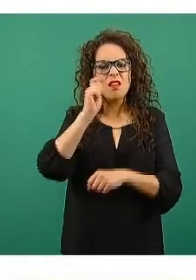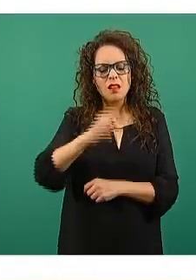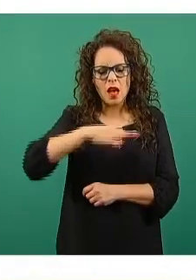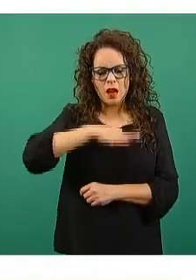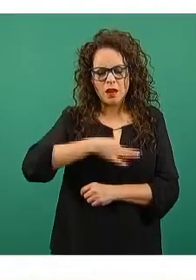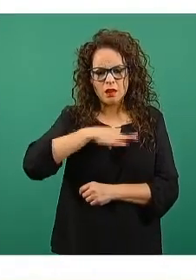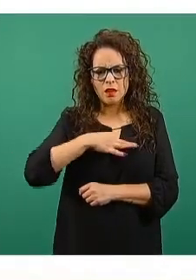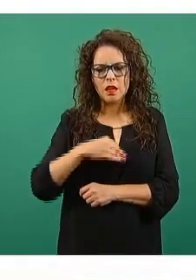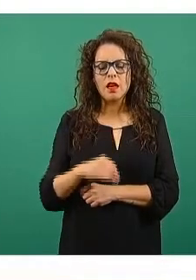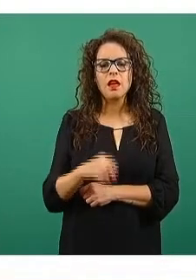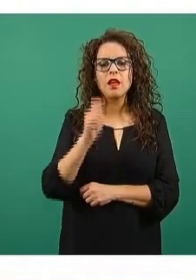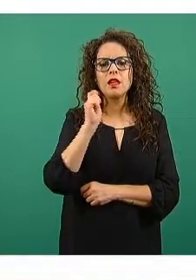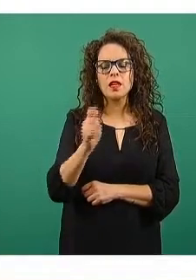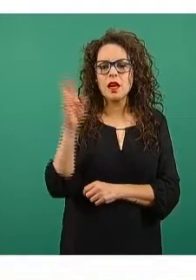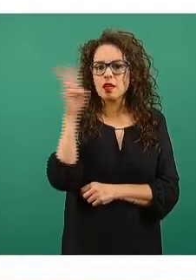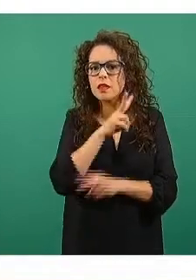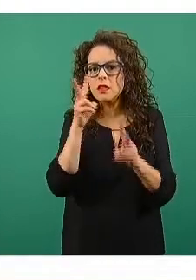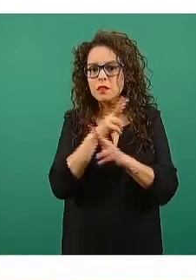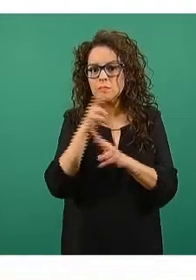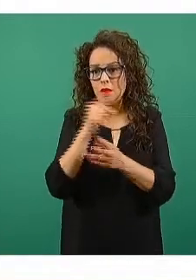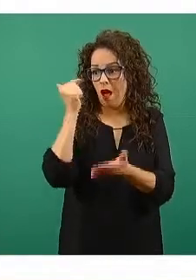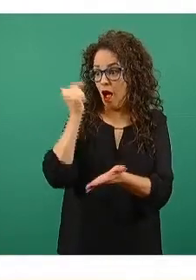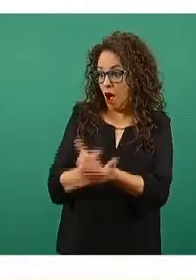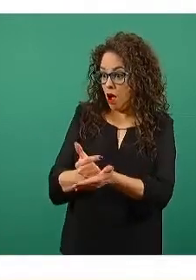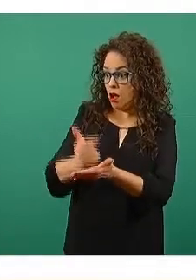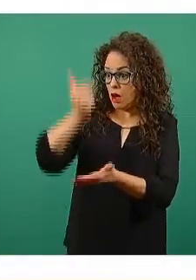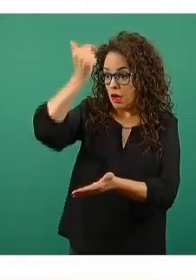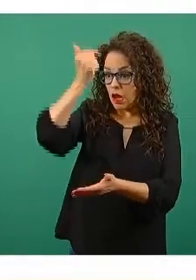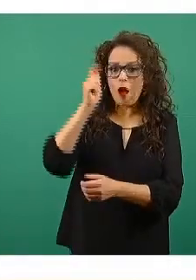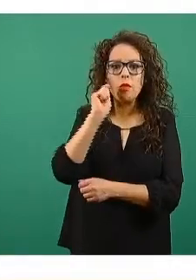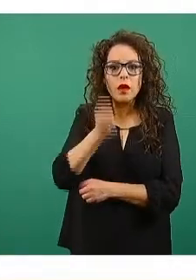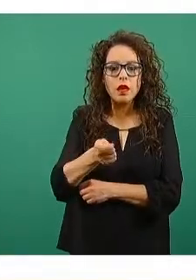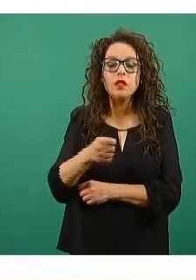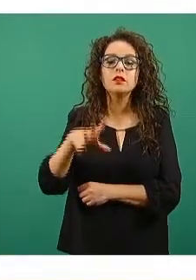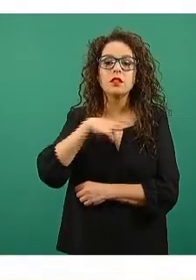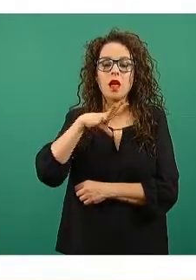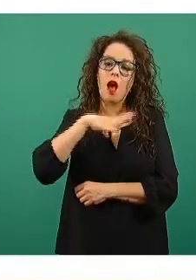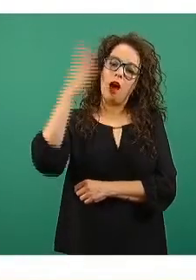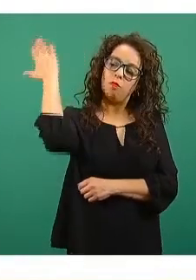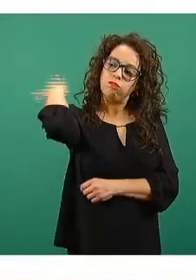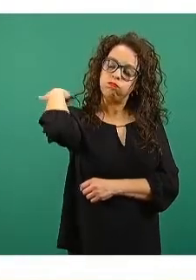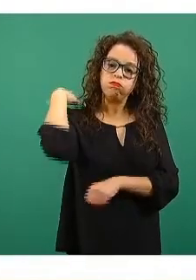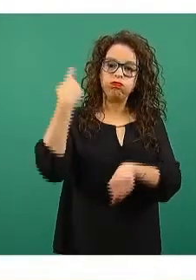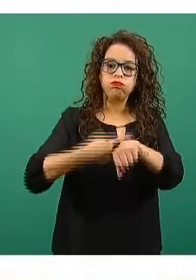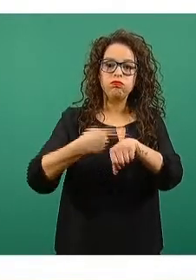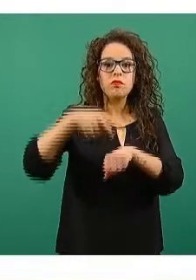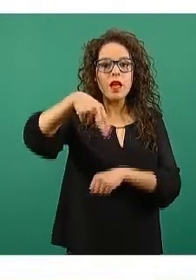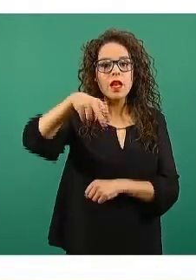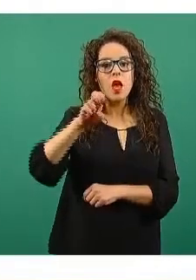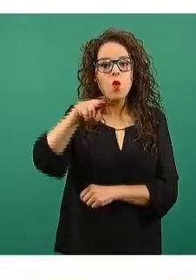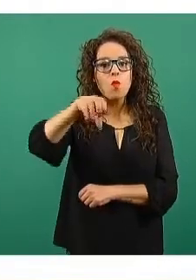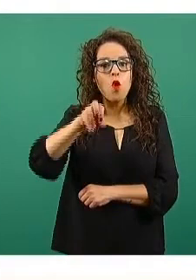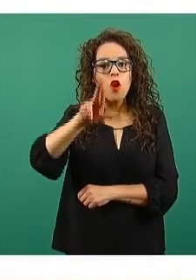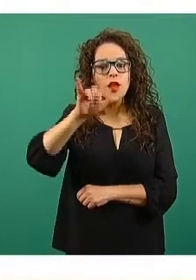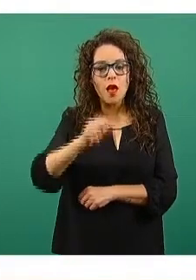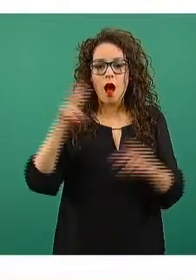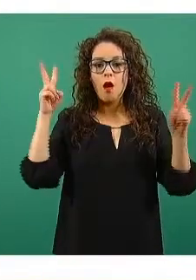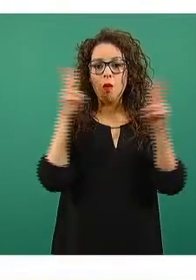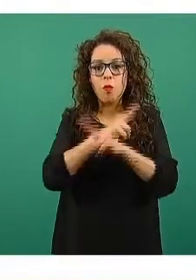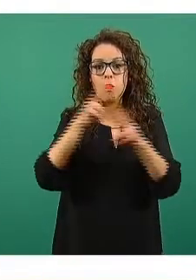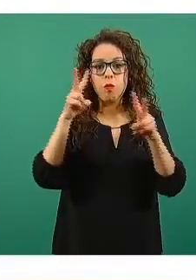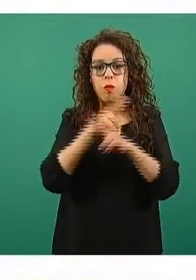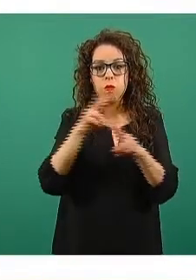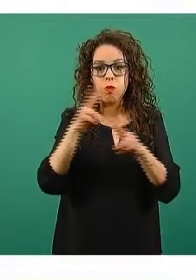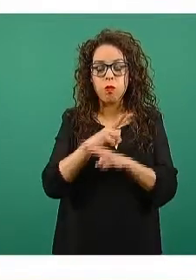respiratoria aguda grave, quiere decir a aquellas personas que desarrollan una neumonía que baja mucho el nivel de oxigenación